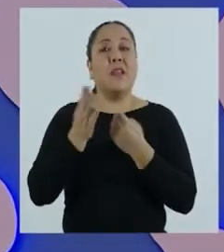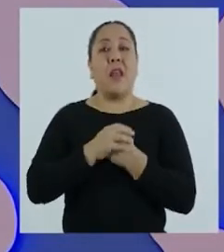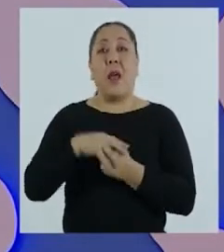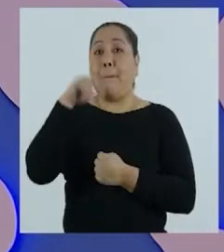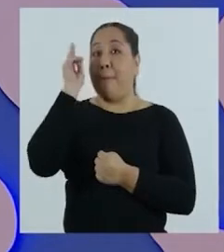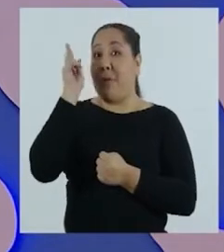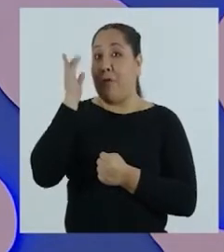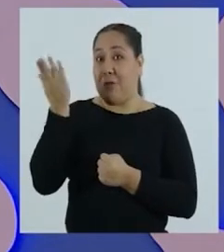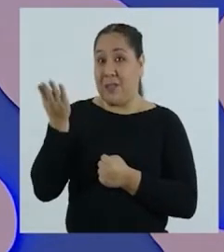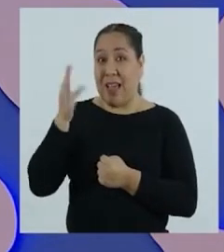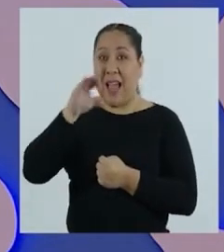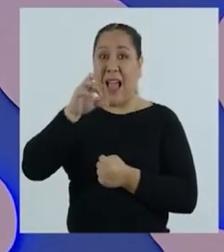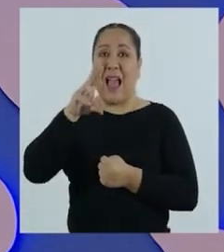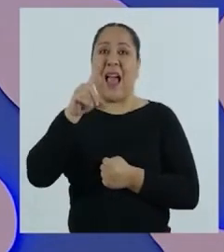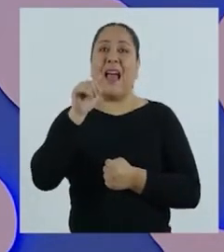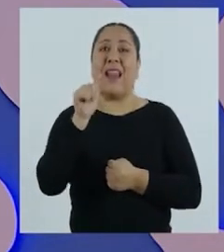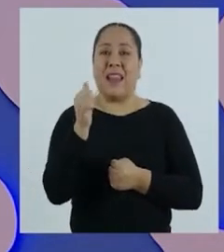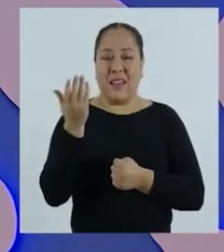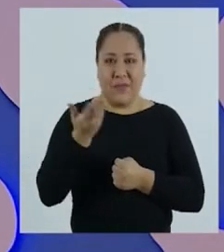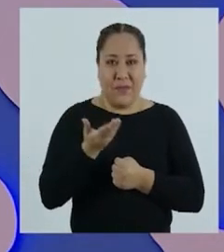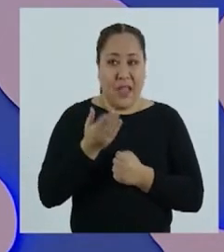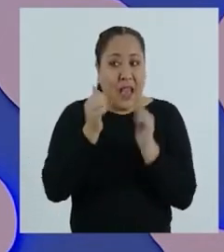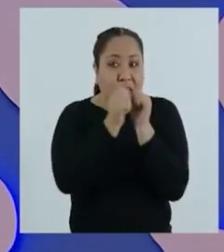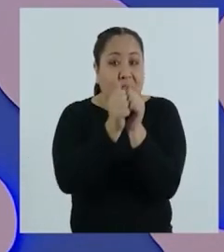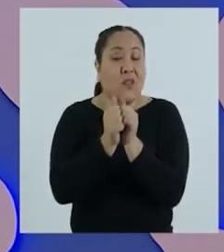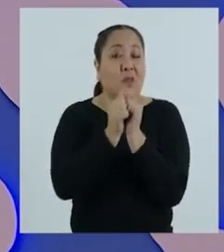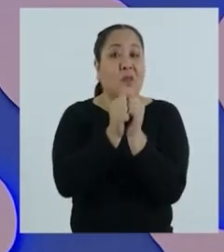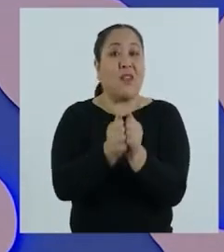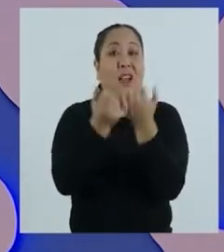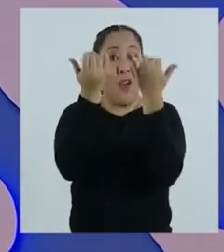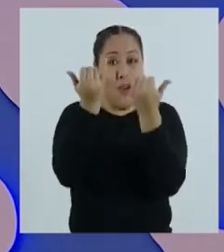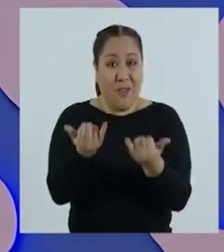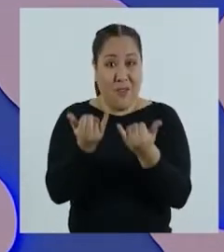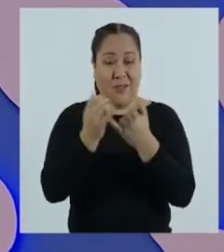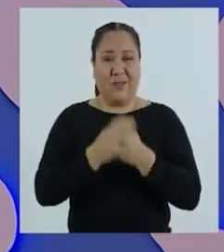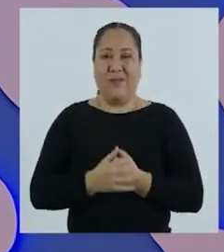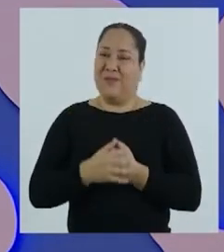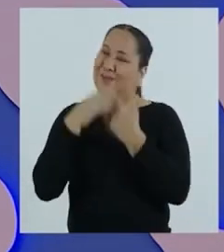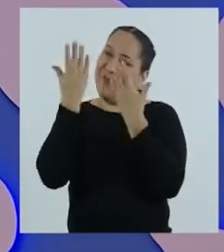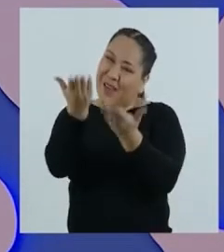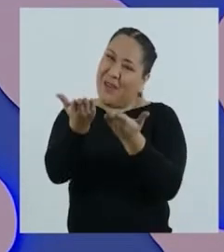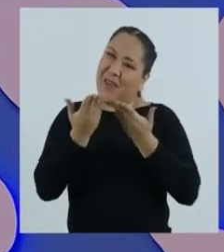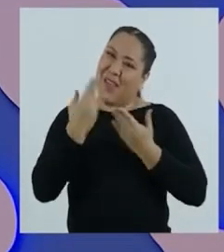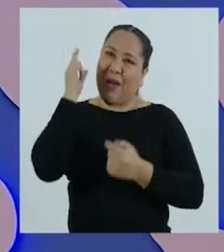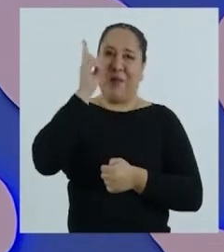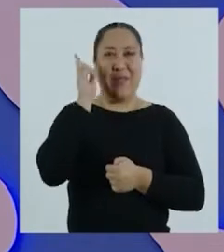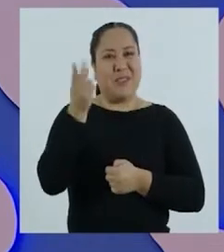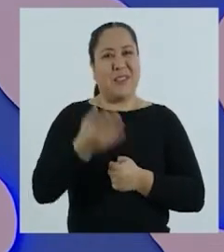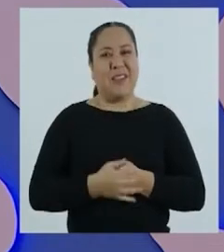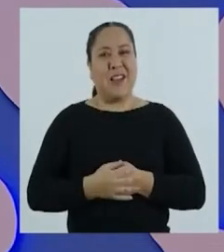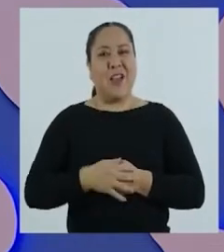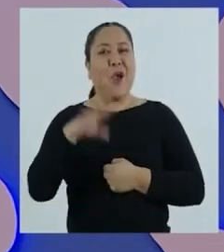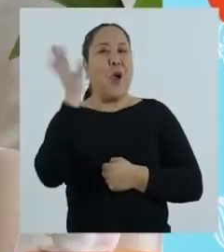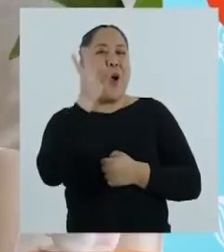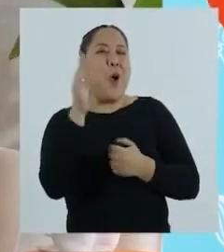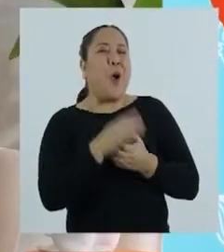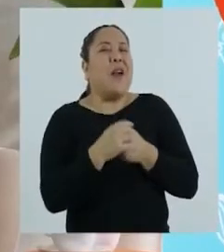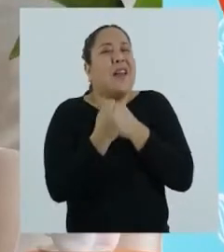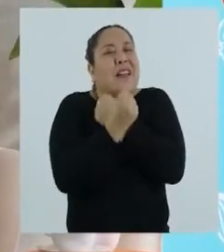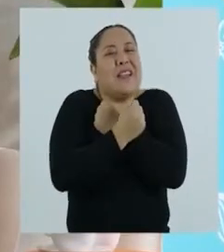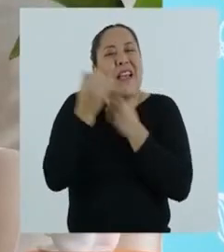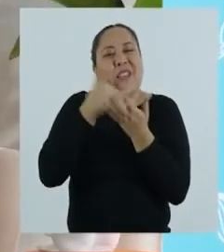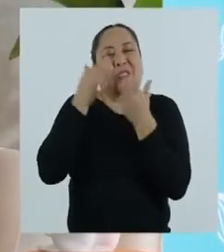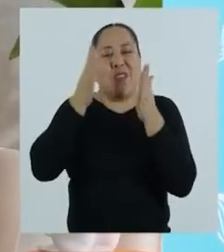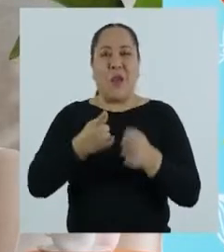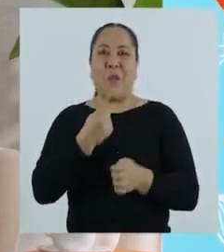vamos a invitar a nuestra profesora, Carla Palacín, quien nos acompañará el día de hoy. ¡Bienvenida, profesora! Hola,